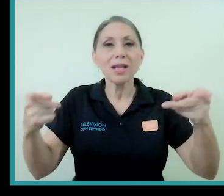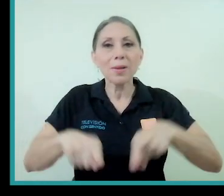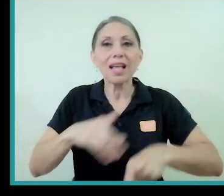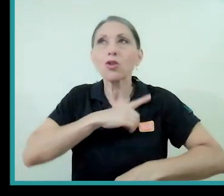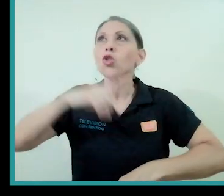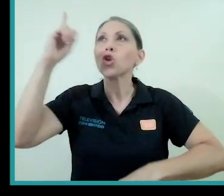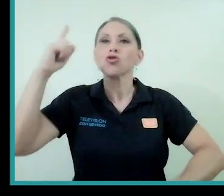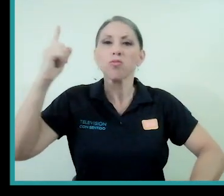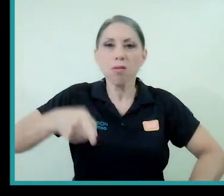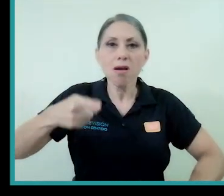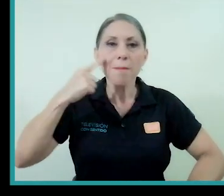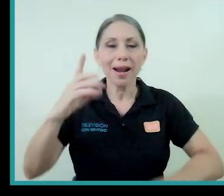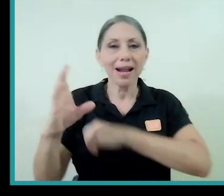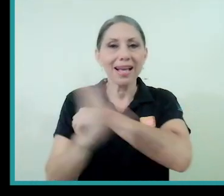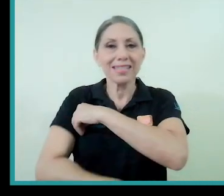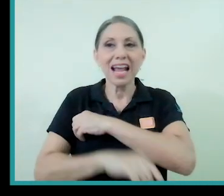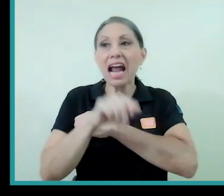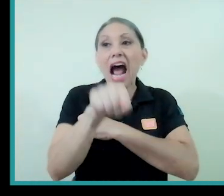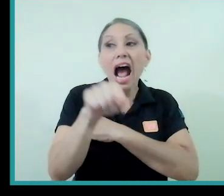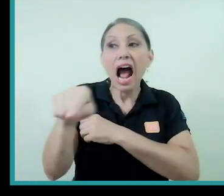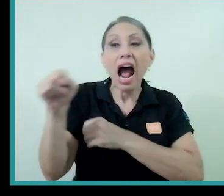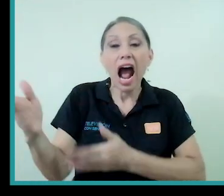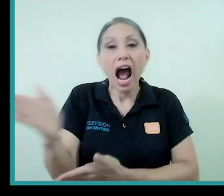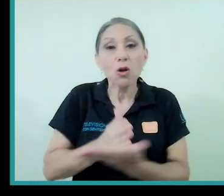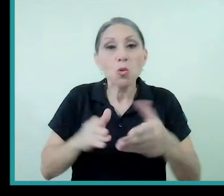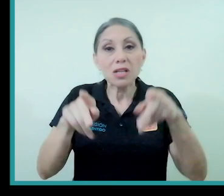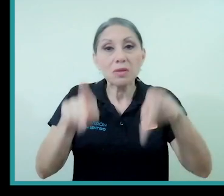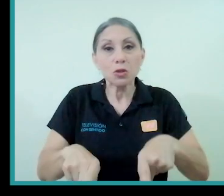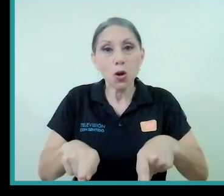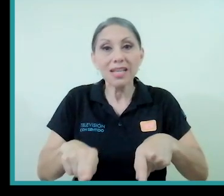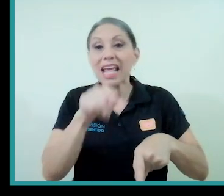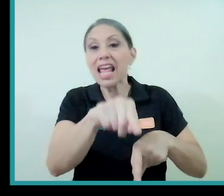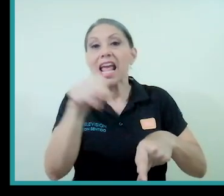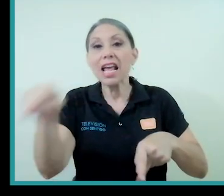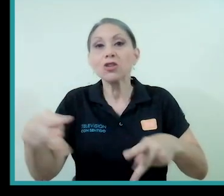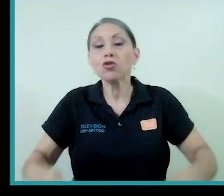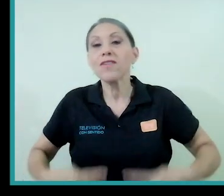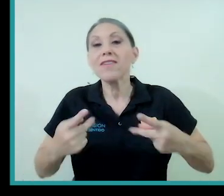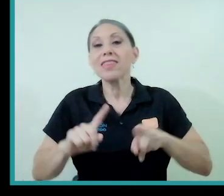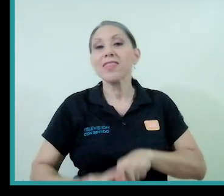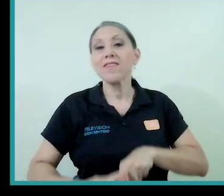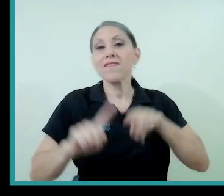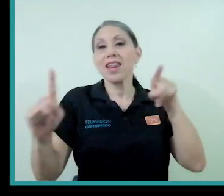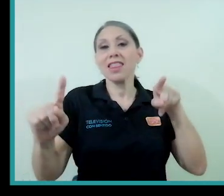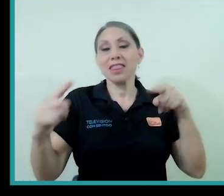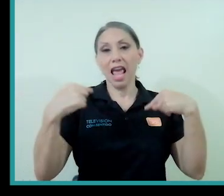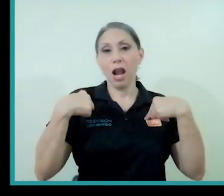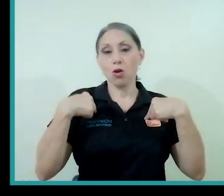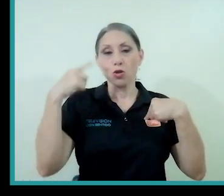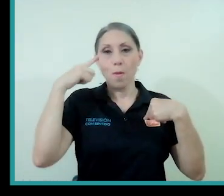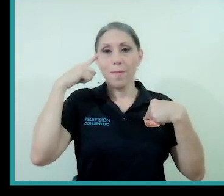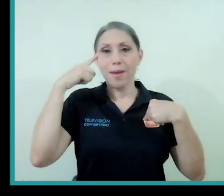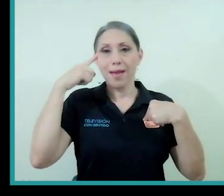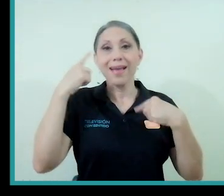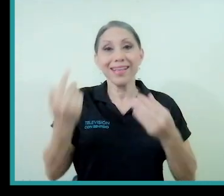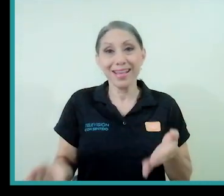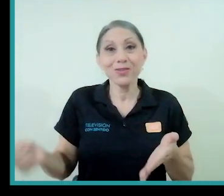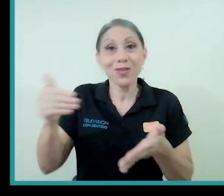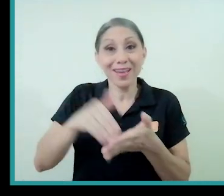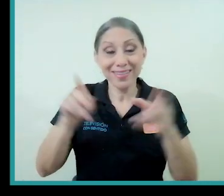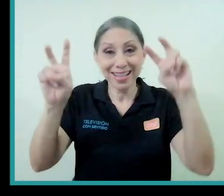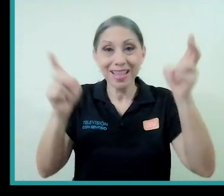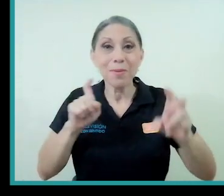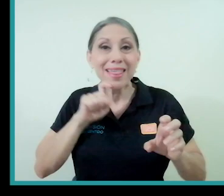a algunos y además esos algunos son los que viven de una manera diferente a como yo pienso que hay que vivir y vuelvo al tema de la